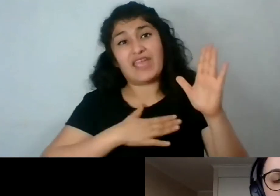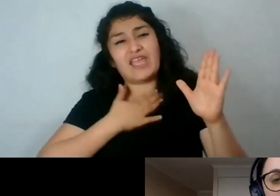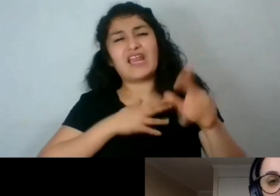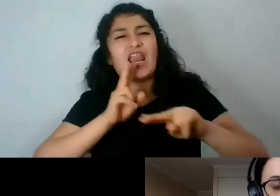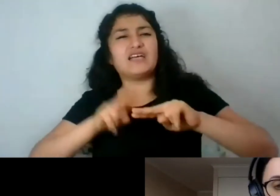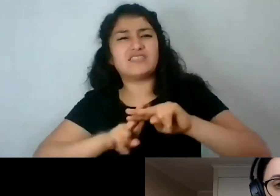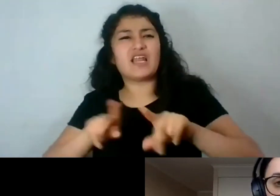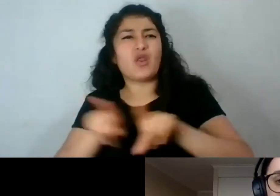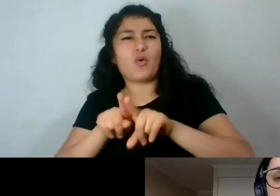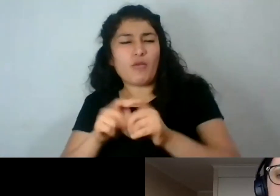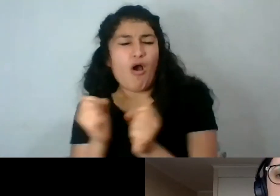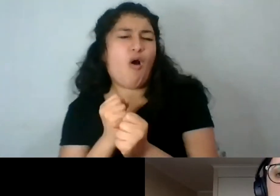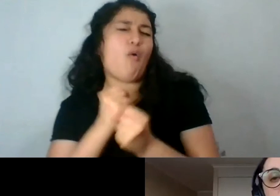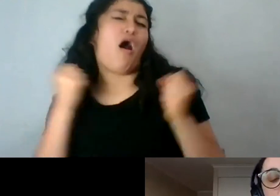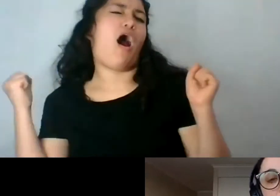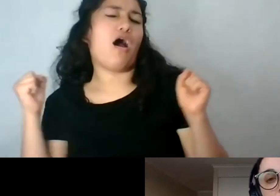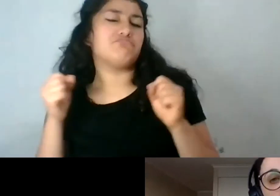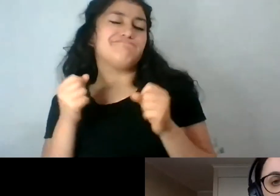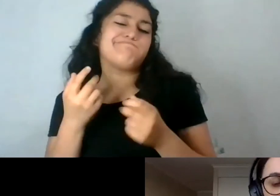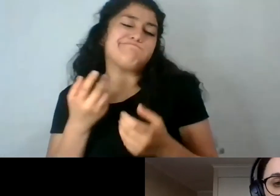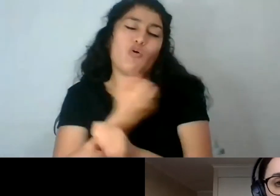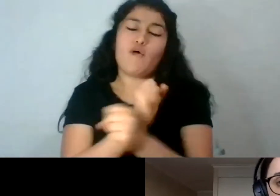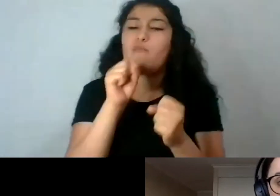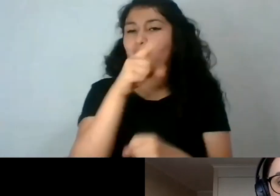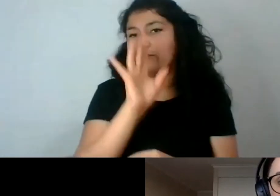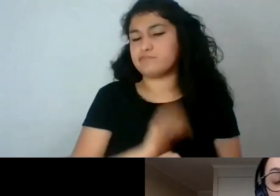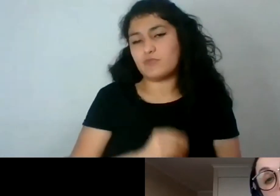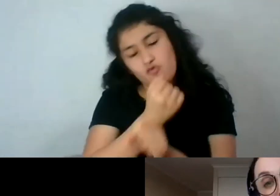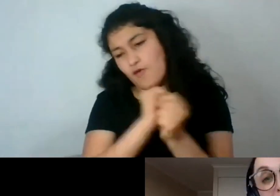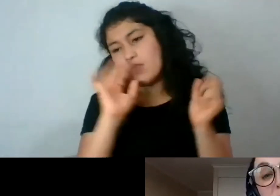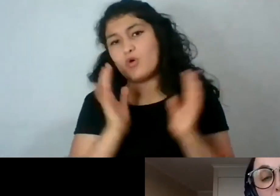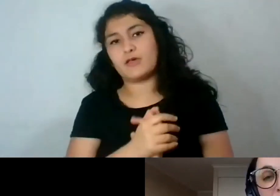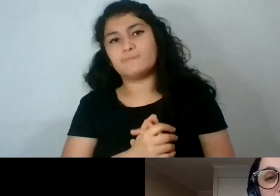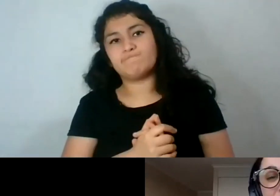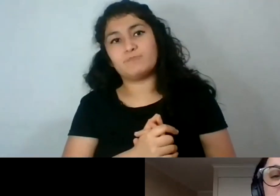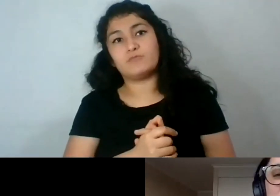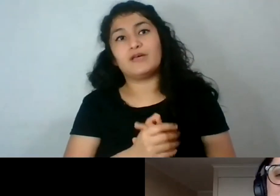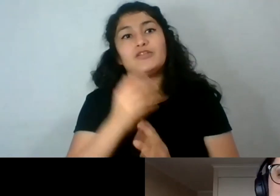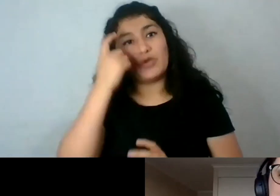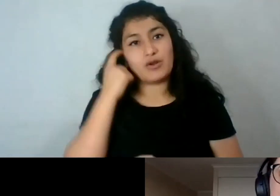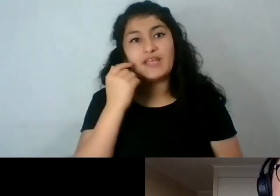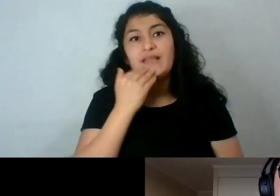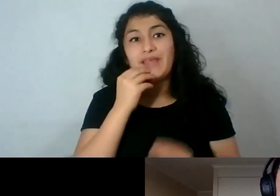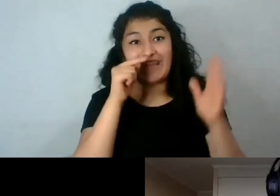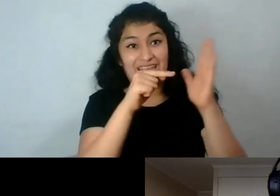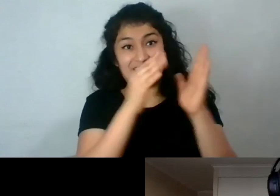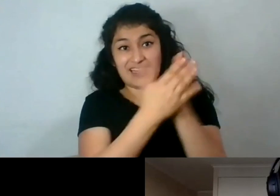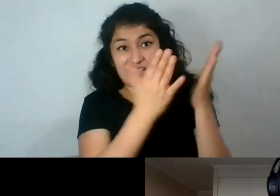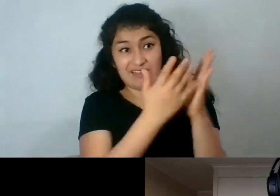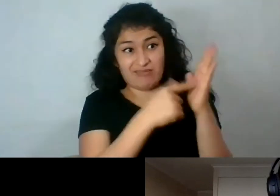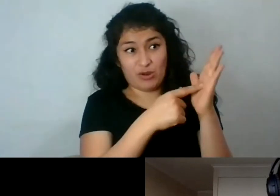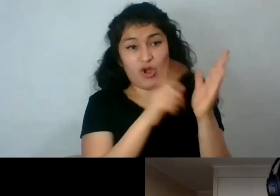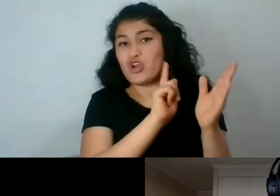mega, hiper pop, no van a poder contra este texto, ¿no? Y bueno, quizás también por eso este texto no ha sido llevado al cine, que yo